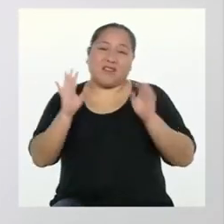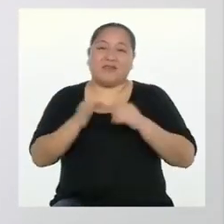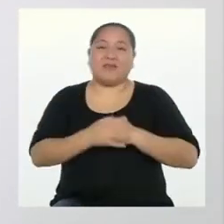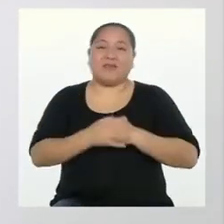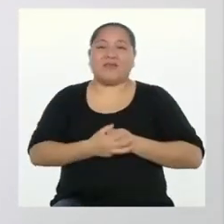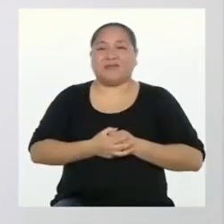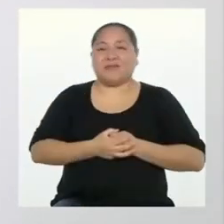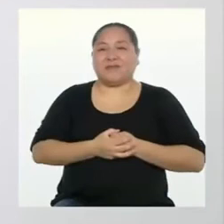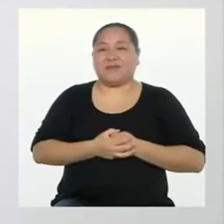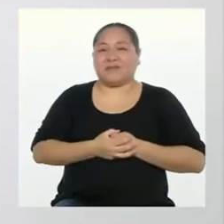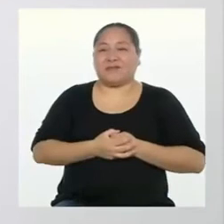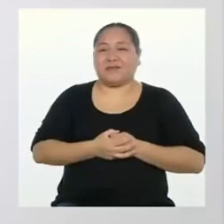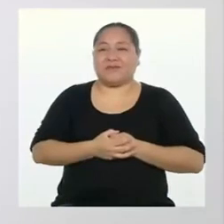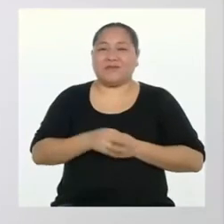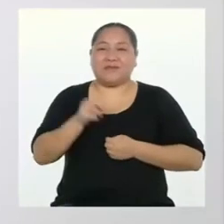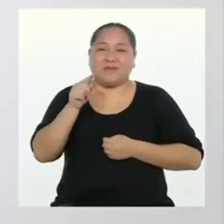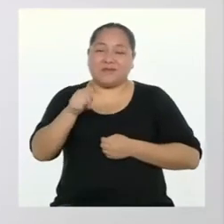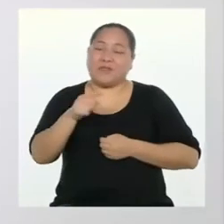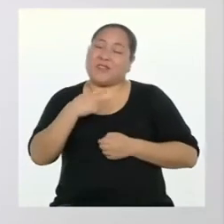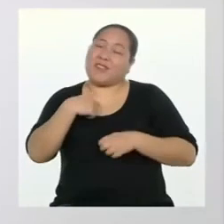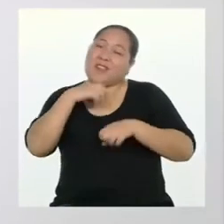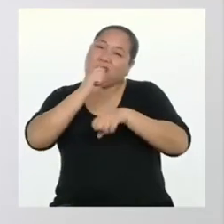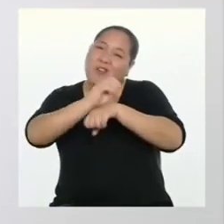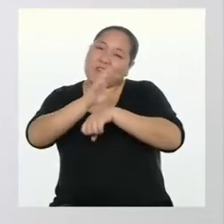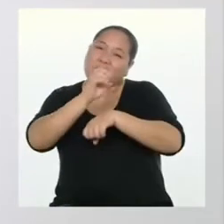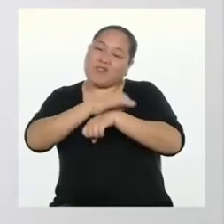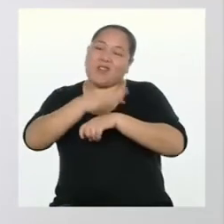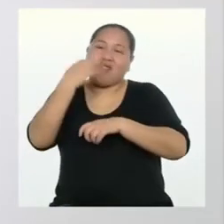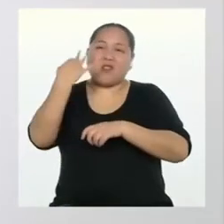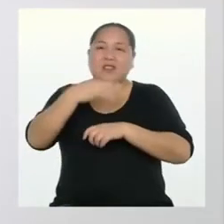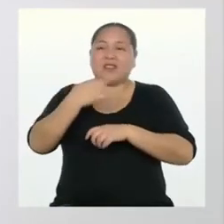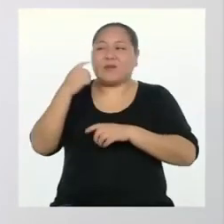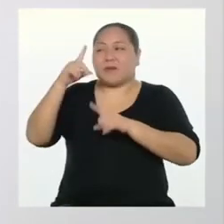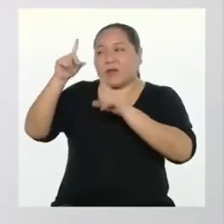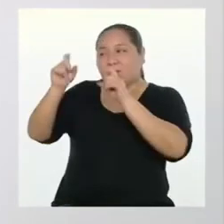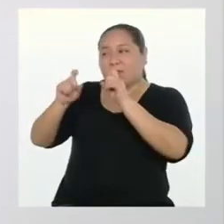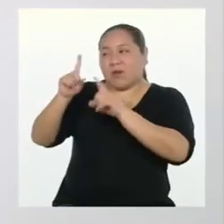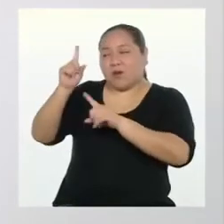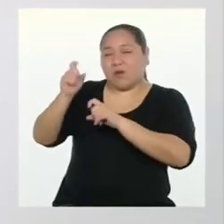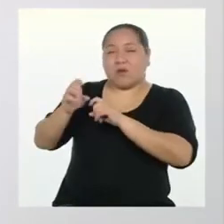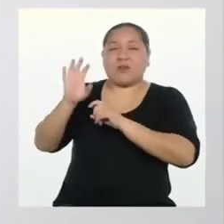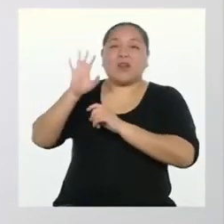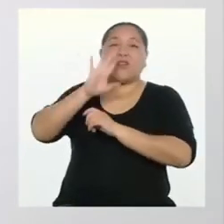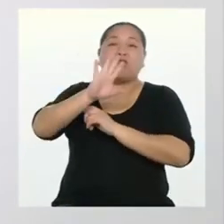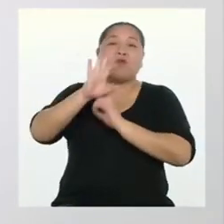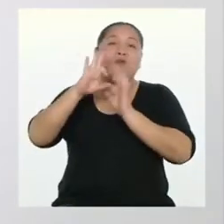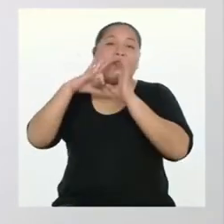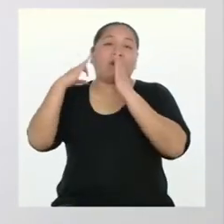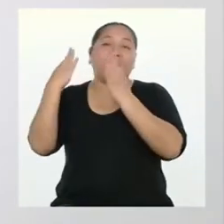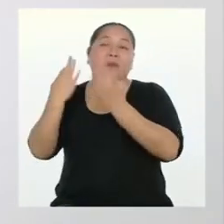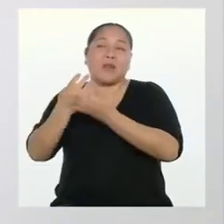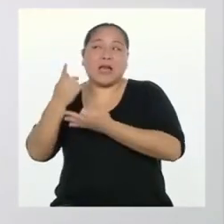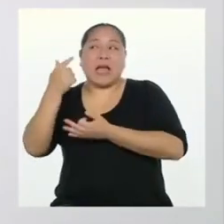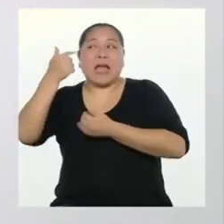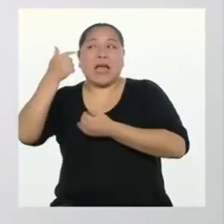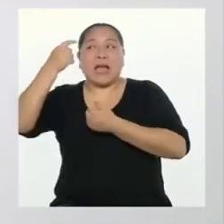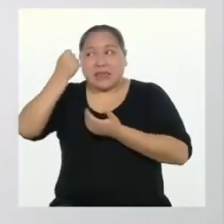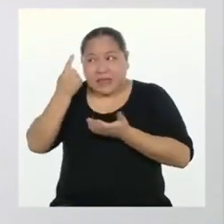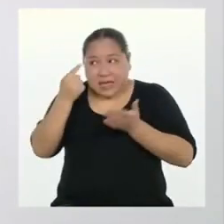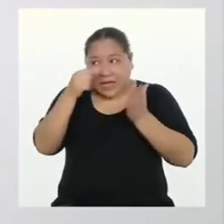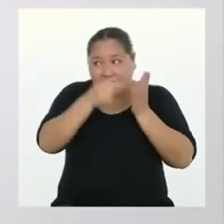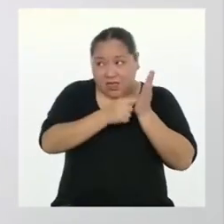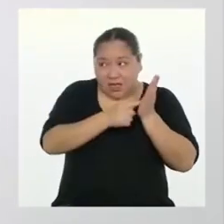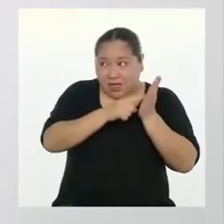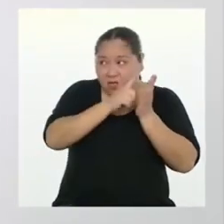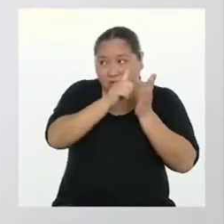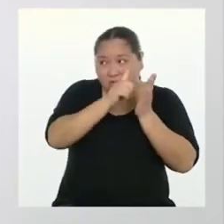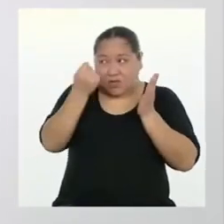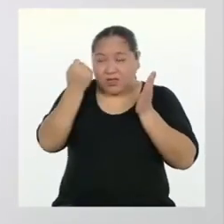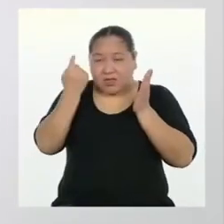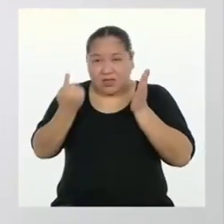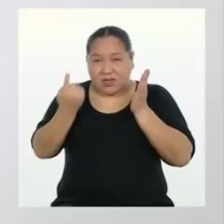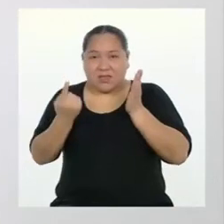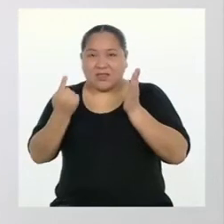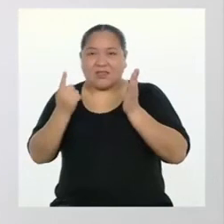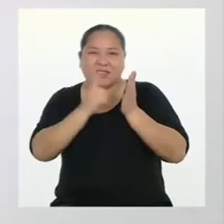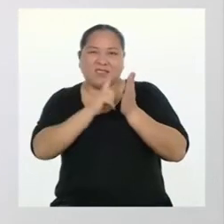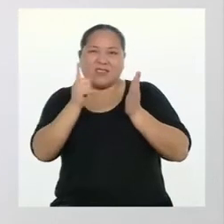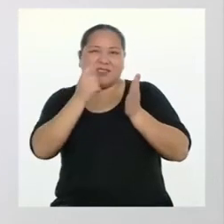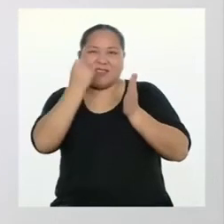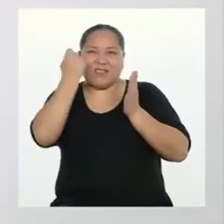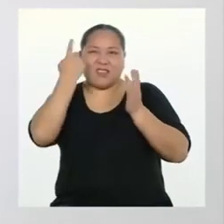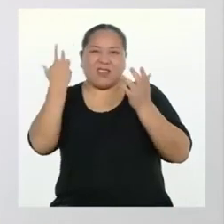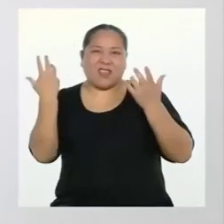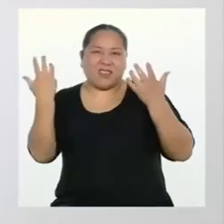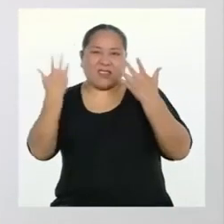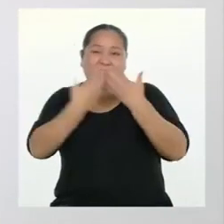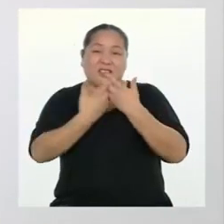acto comunicativo. Te sugiero que siempre le preguntes a tu familia qué entienden de tu afiche. Si no